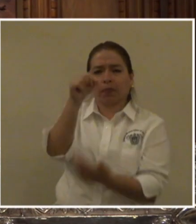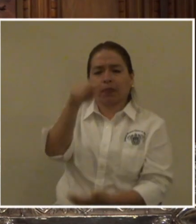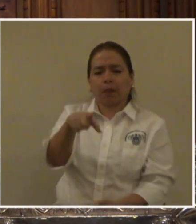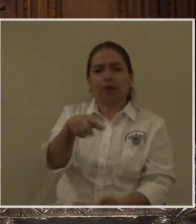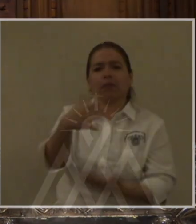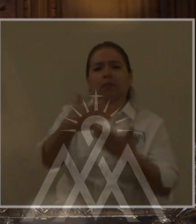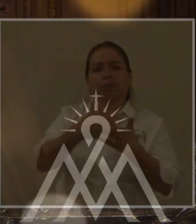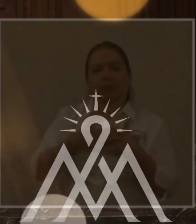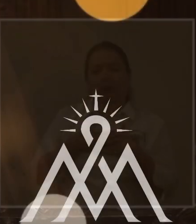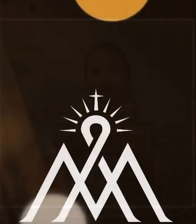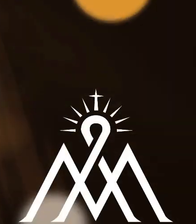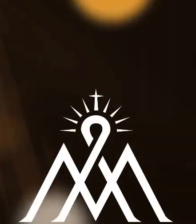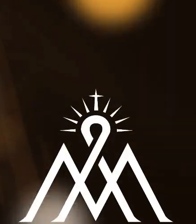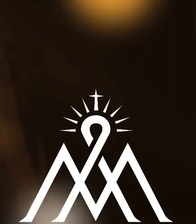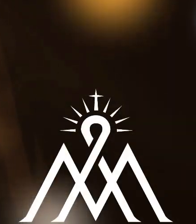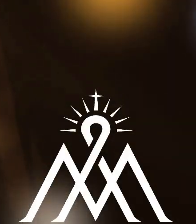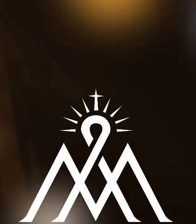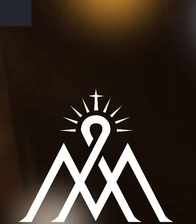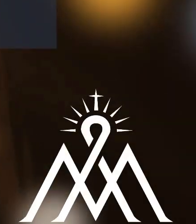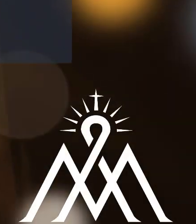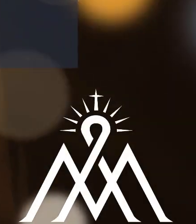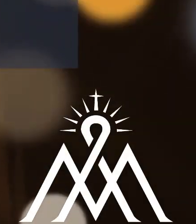de amar. 1